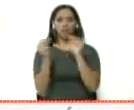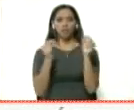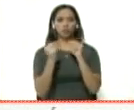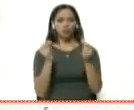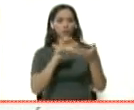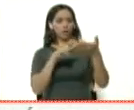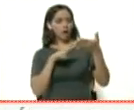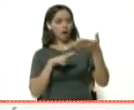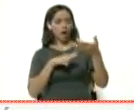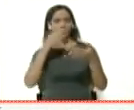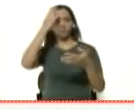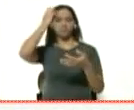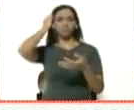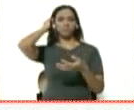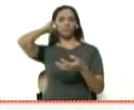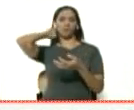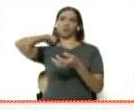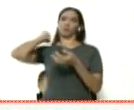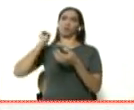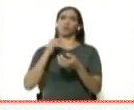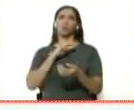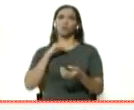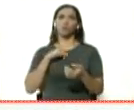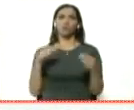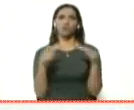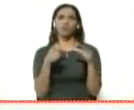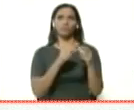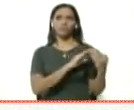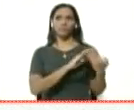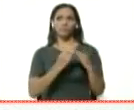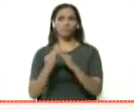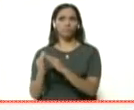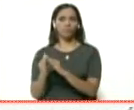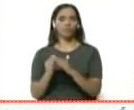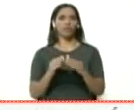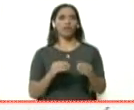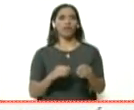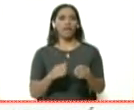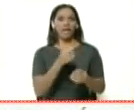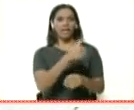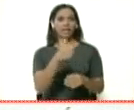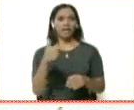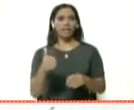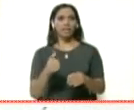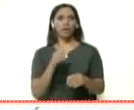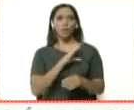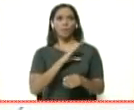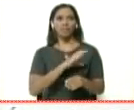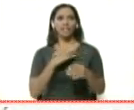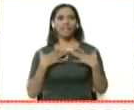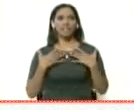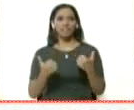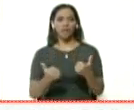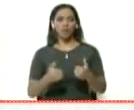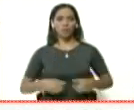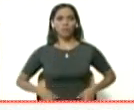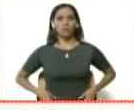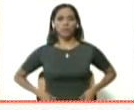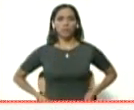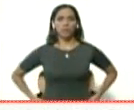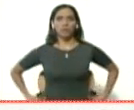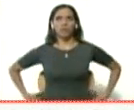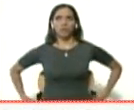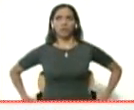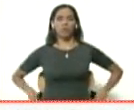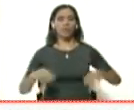Nosotros aspiramos que en cada reunión de Consejo Comunal, en cada reunión de Comuna, en cada reunión de Comité de Salud, con este papelito en la